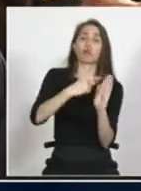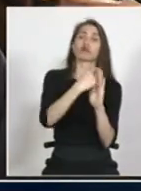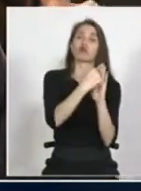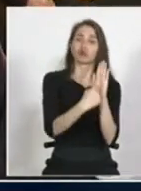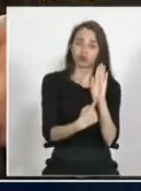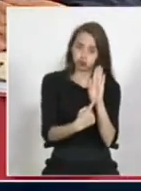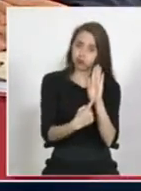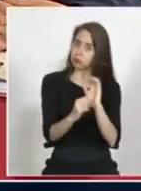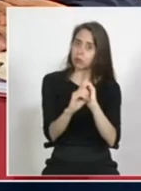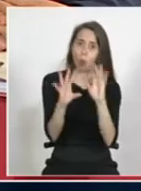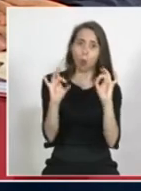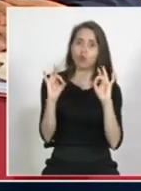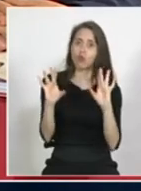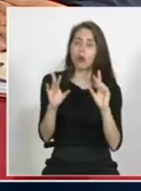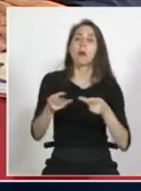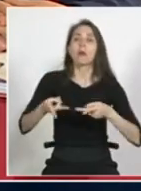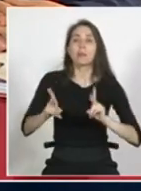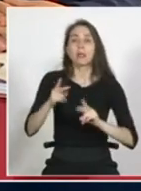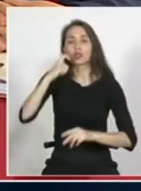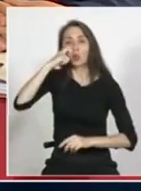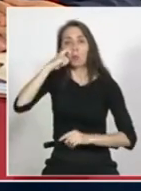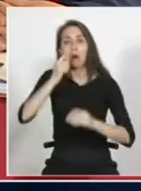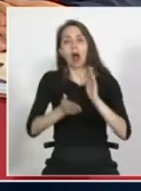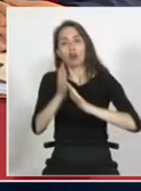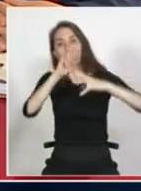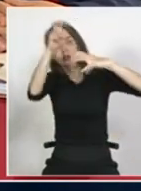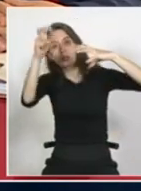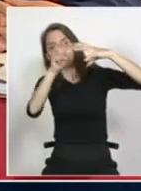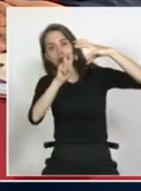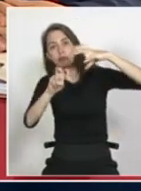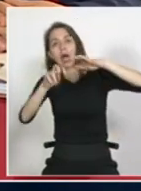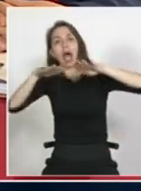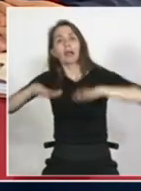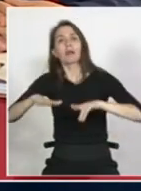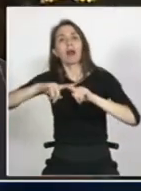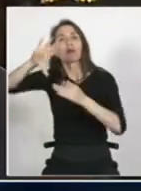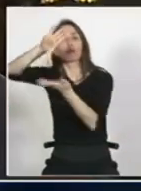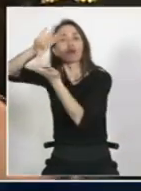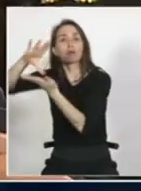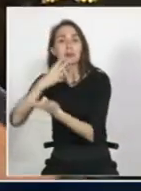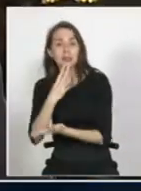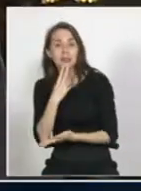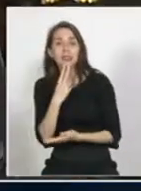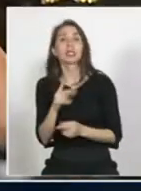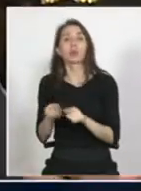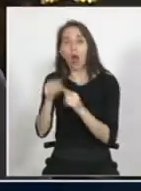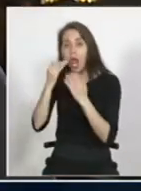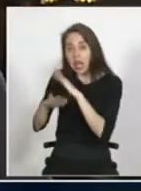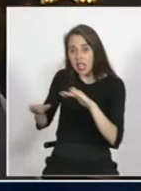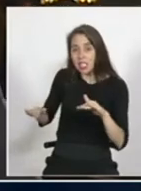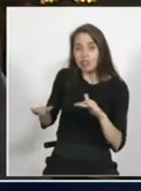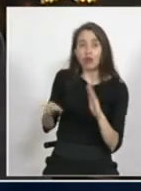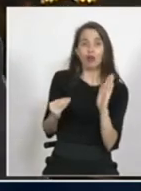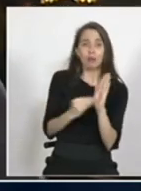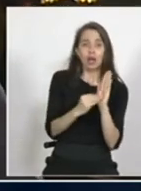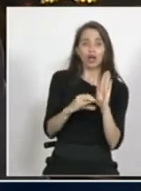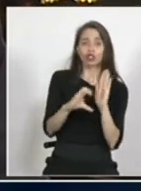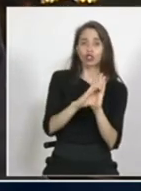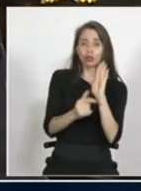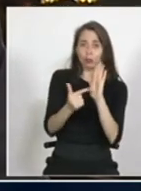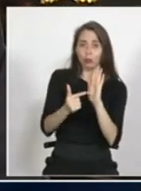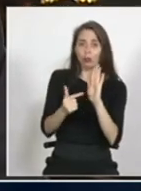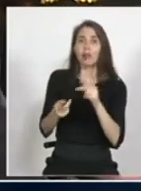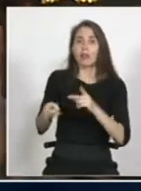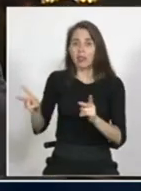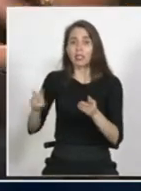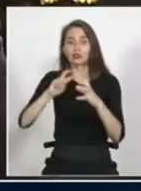con claridad el derecho a migrar lo mismo hablamos del derecho a educación por parte de los niños no existe en la constitución el derecho a